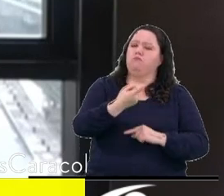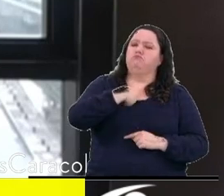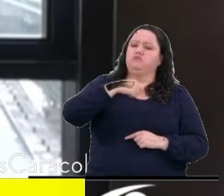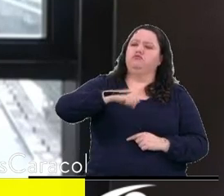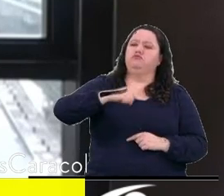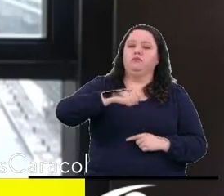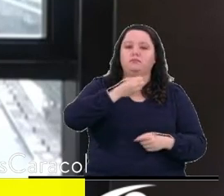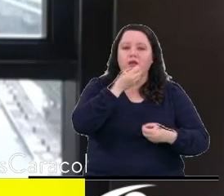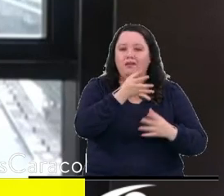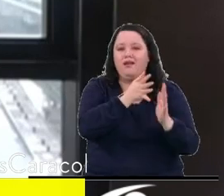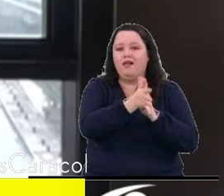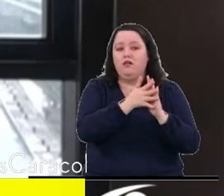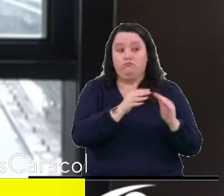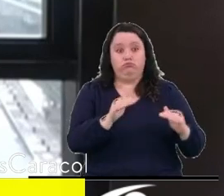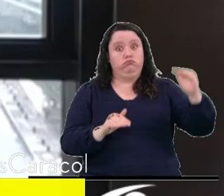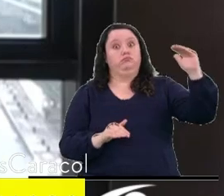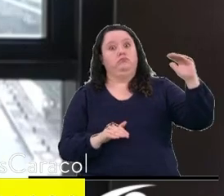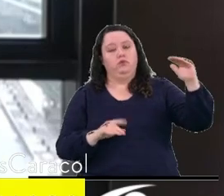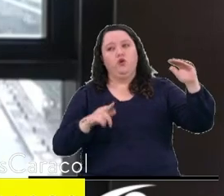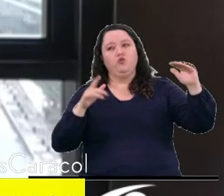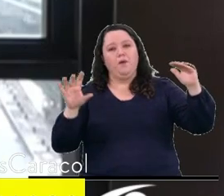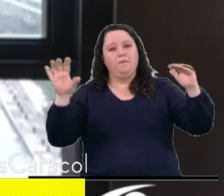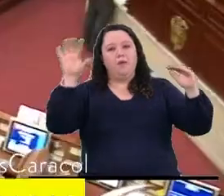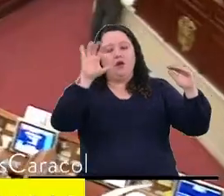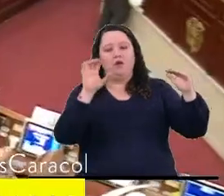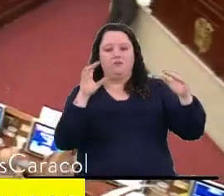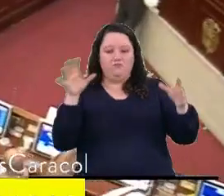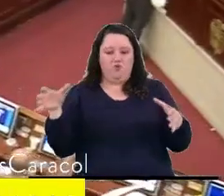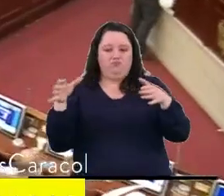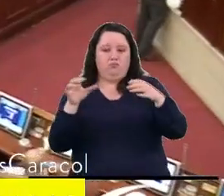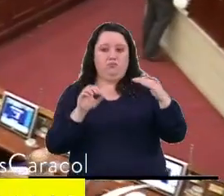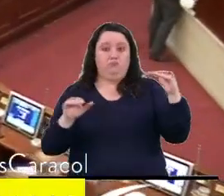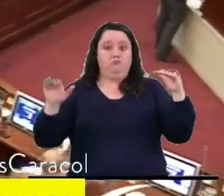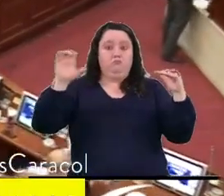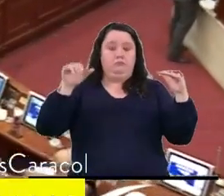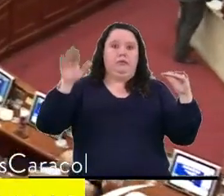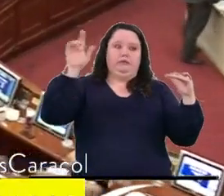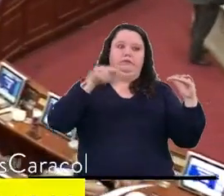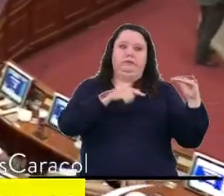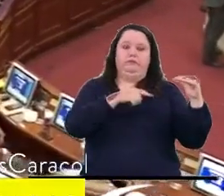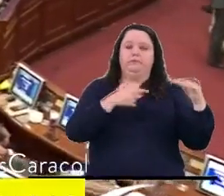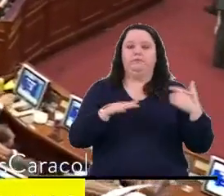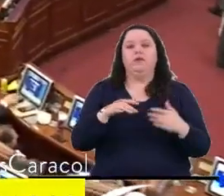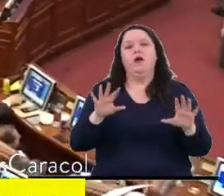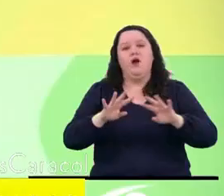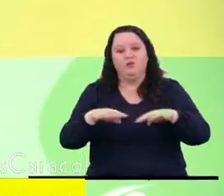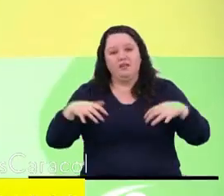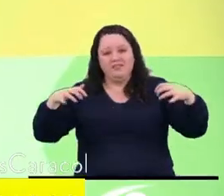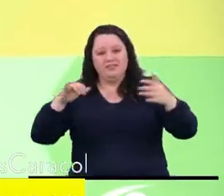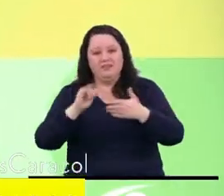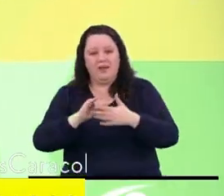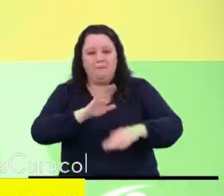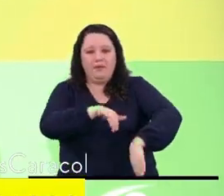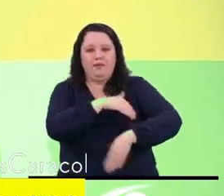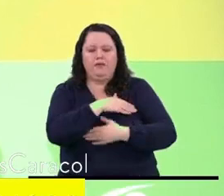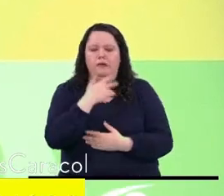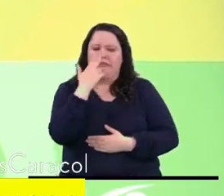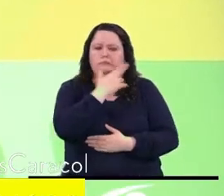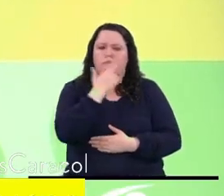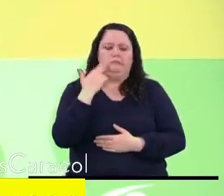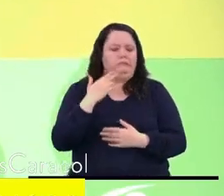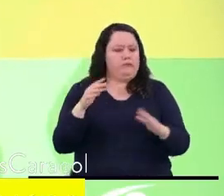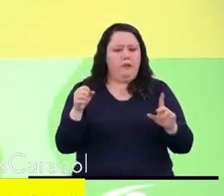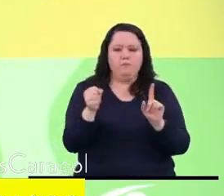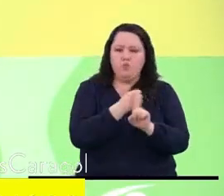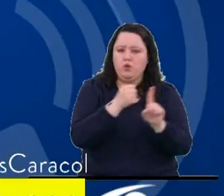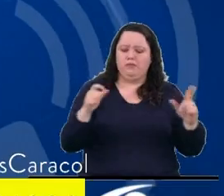Y esa cifra es alta comparada con los países de la OCDE. Durante la audiencia, el ministro Alejandro Gaviria se comprometió a reducir los casos de